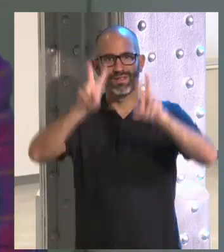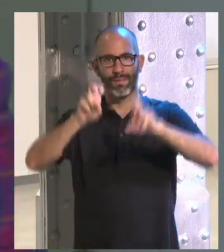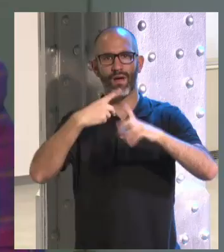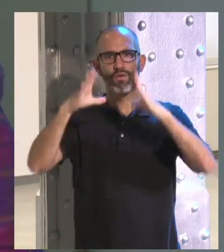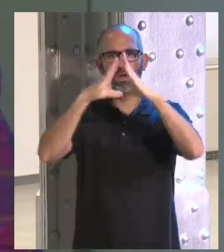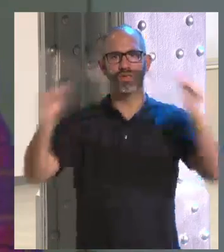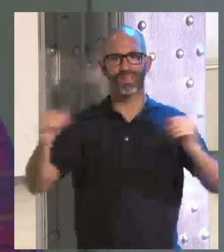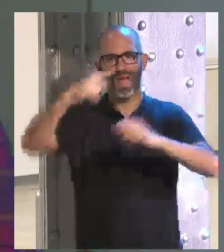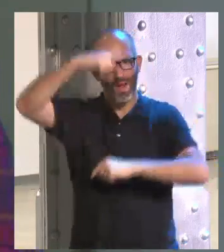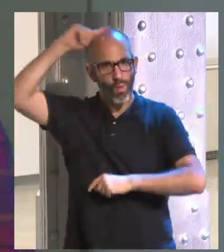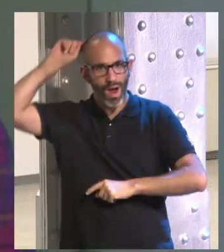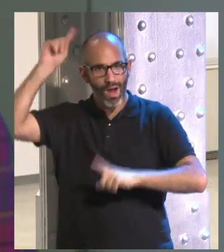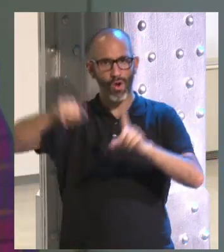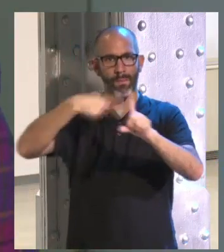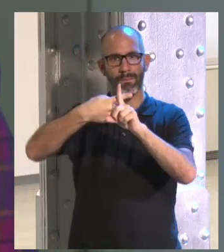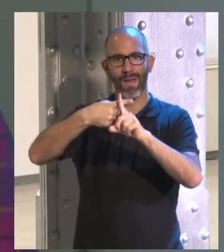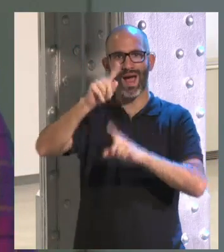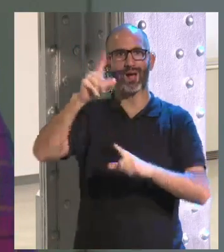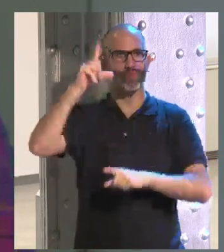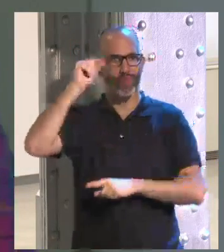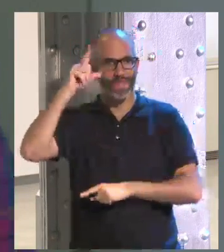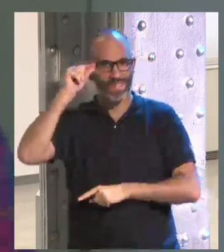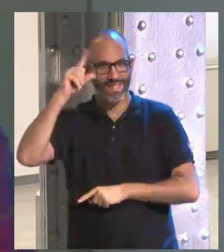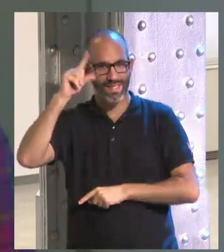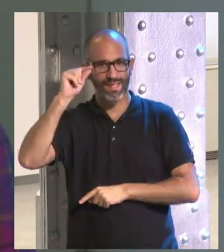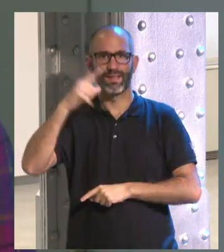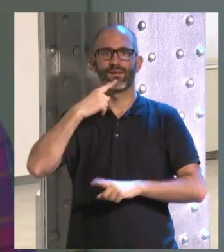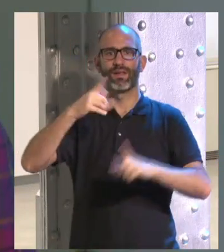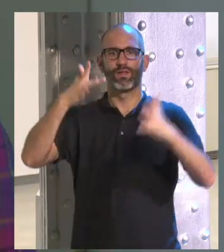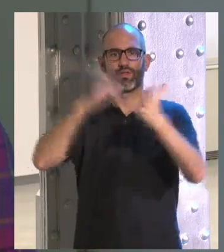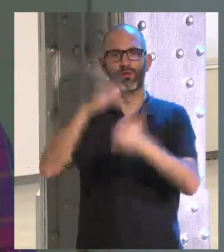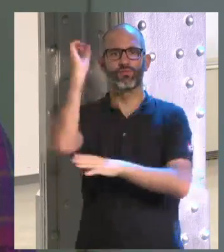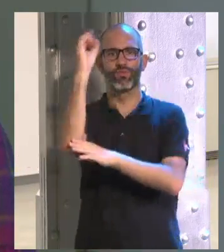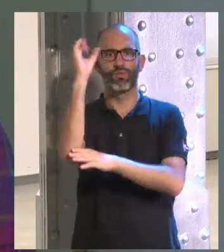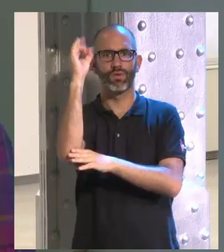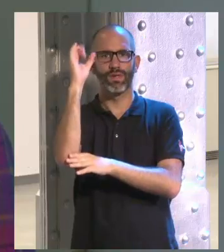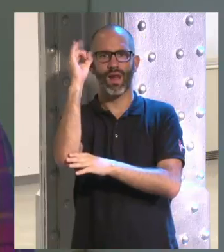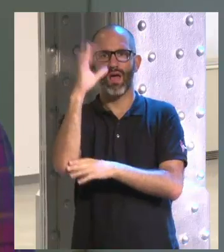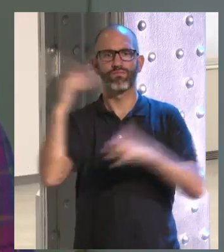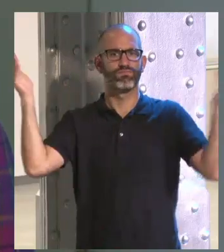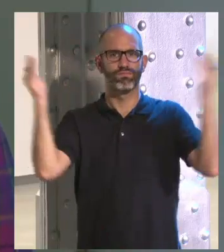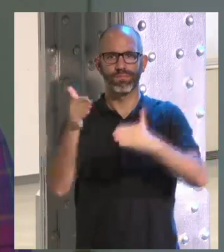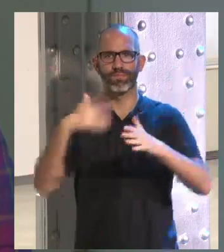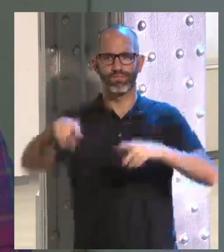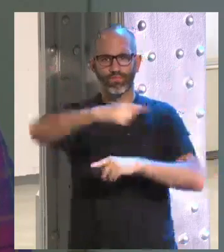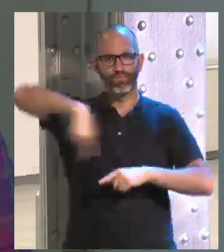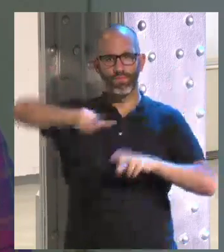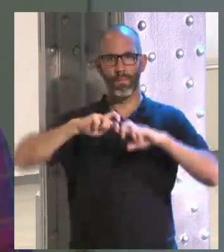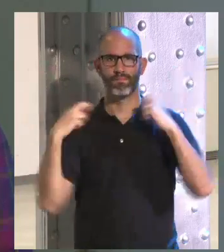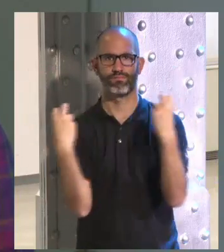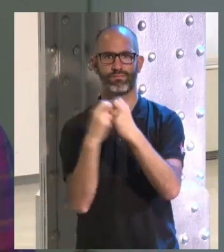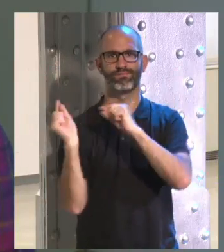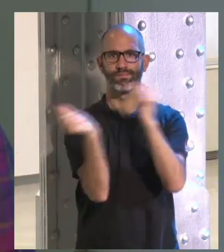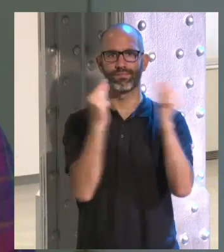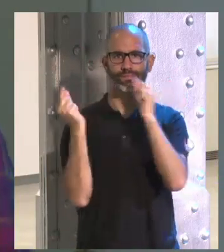con la Universidad Rey Juan Carlos y Tuenti. La estructura de la jornada se va a centrar en torno a una mesa redonda que va a